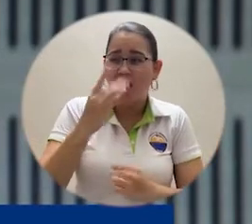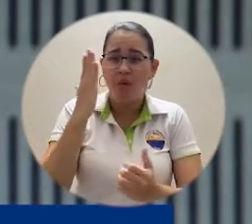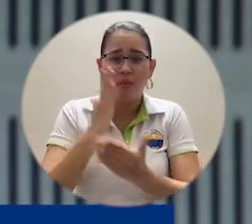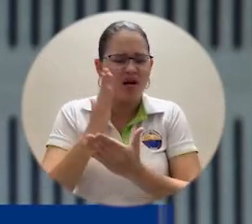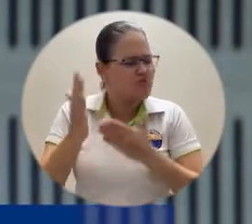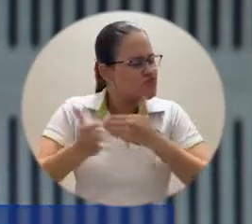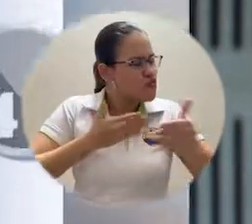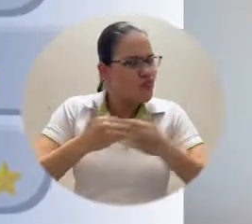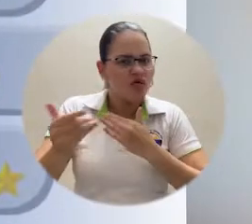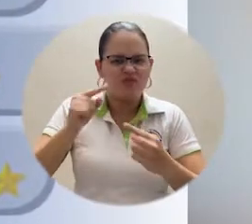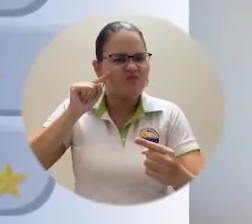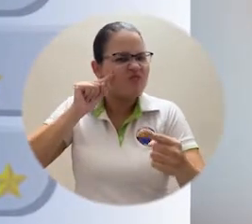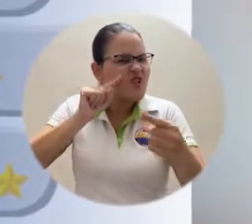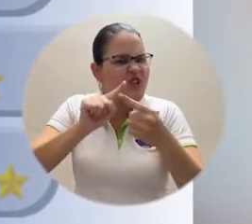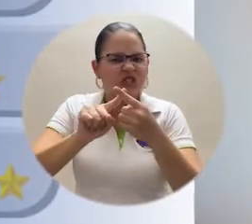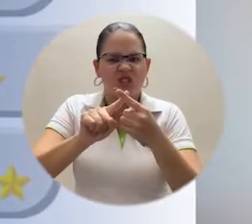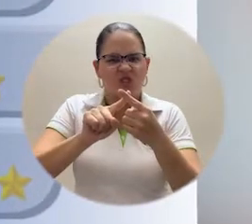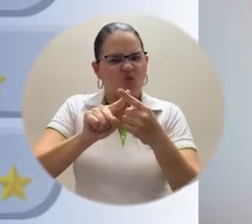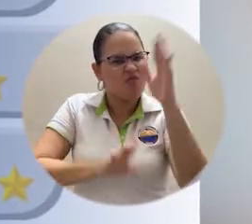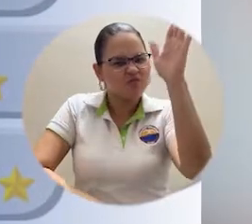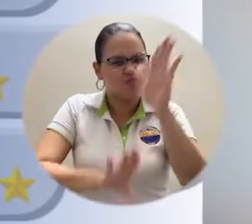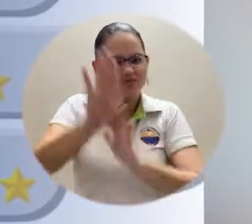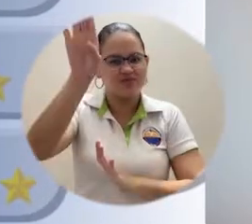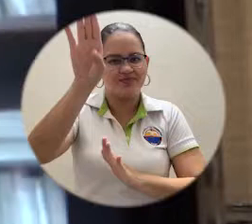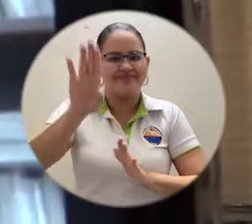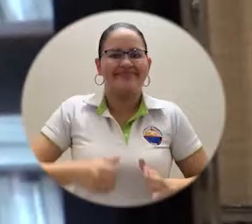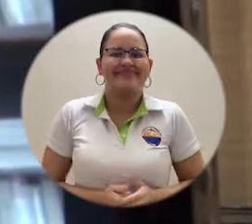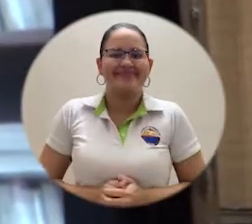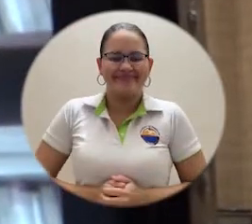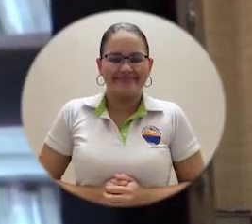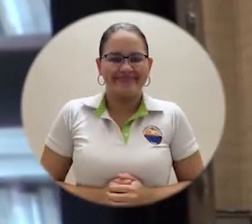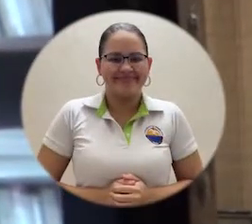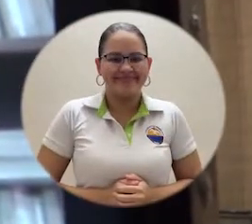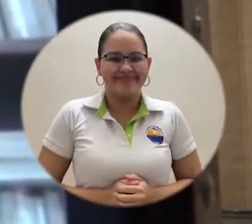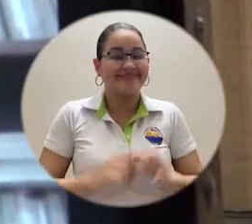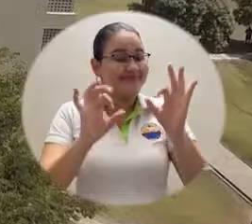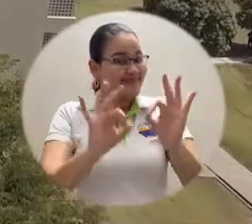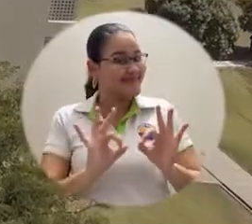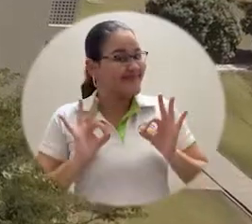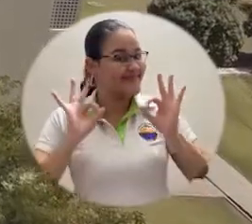adversidad siempre buscamos rutas para avanzar. Acreditación